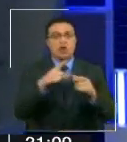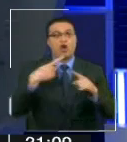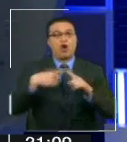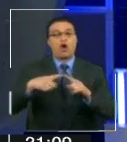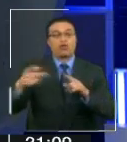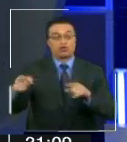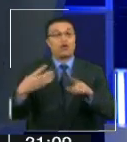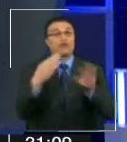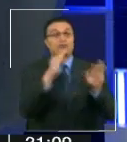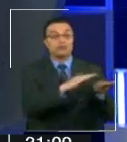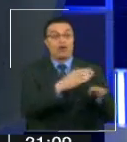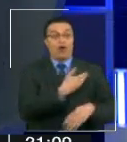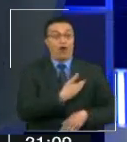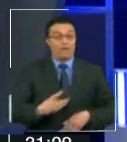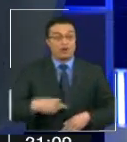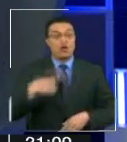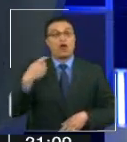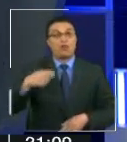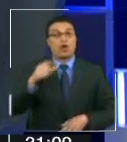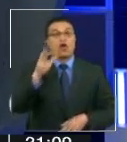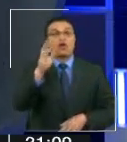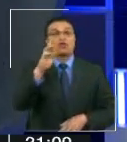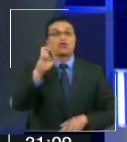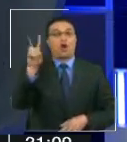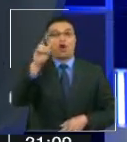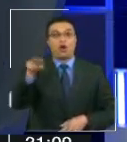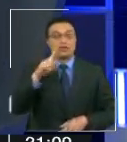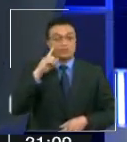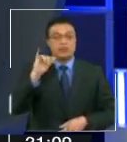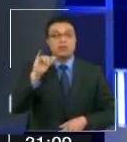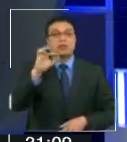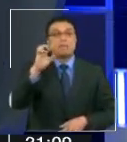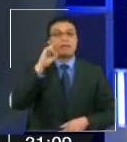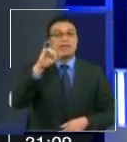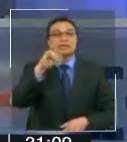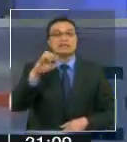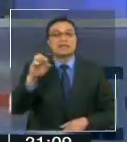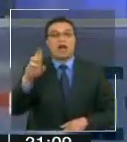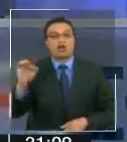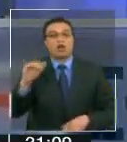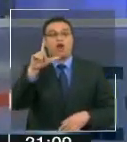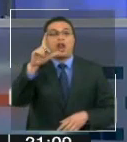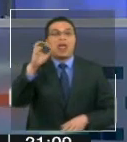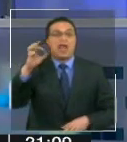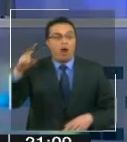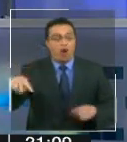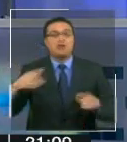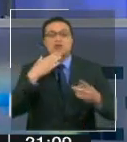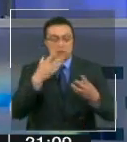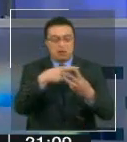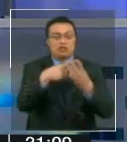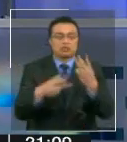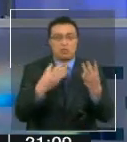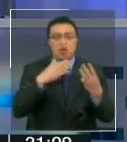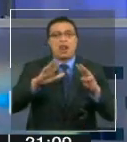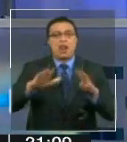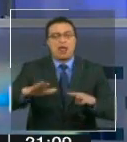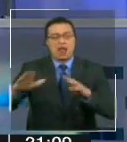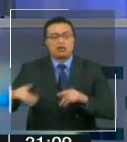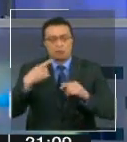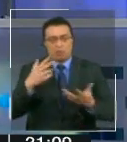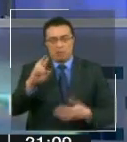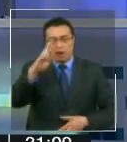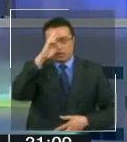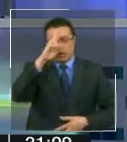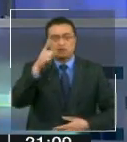oficialistas como los senadores Fulvio Rossi, Jorge Pizarro y el diputado Roberto León. Mención aparte para la insólita actitud que sigue